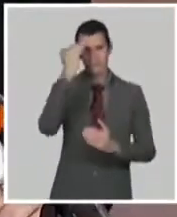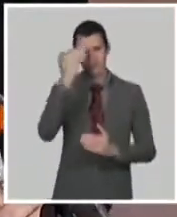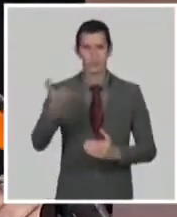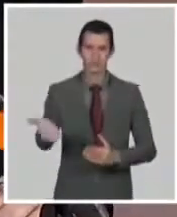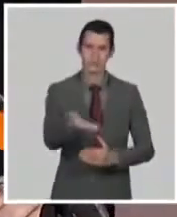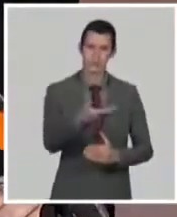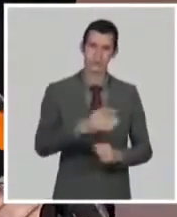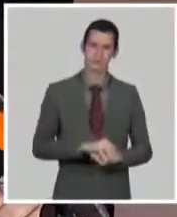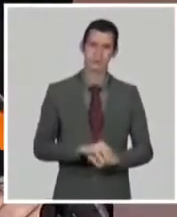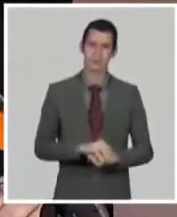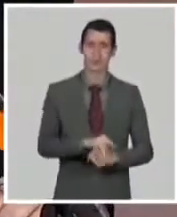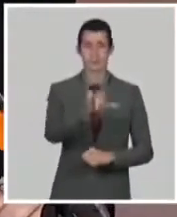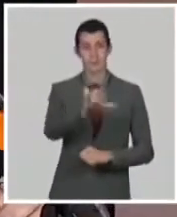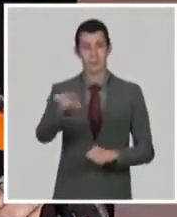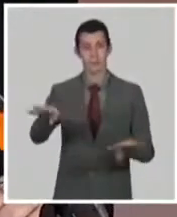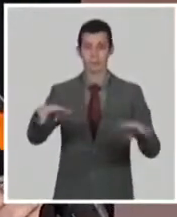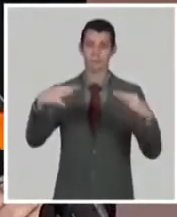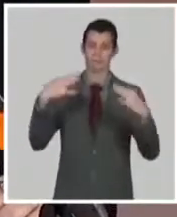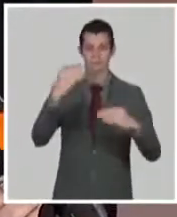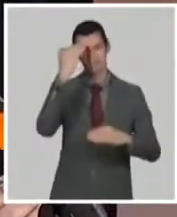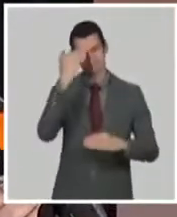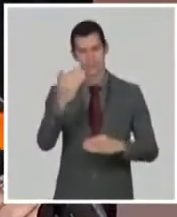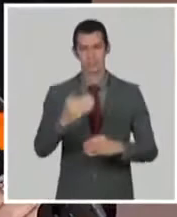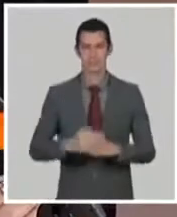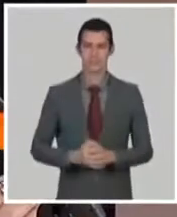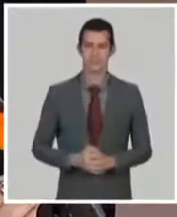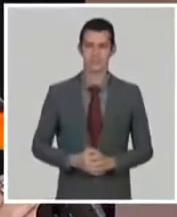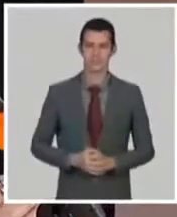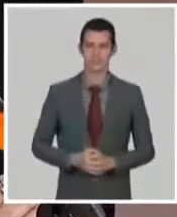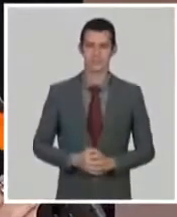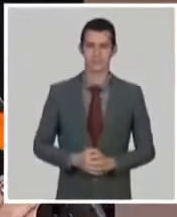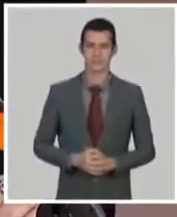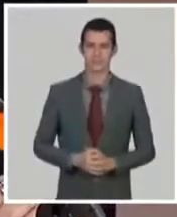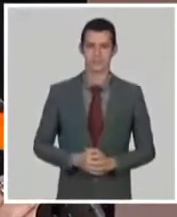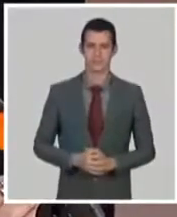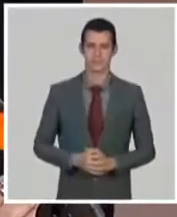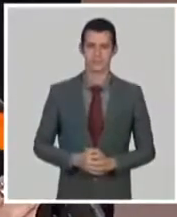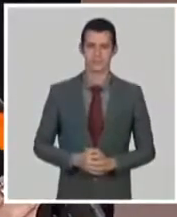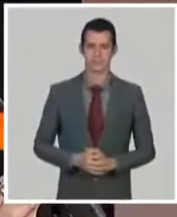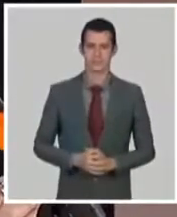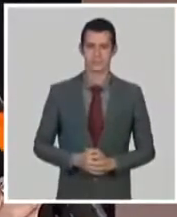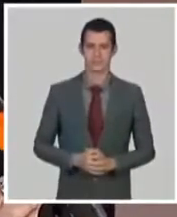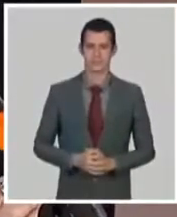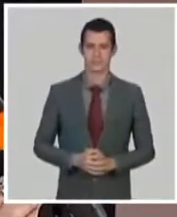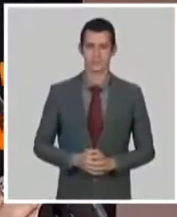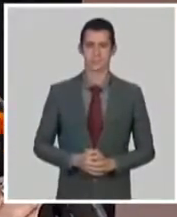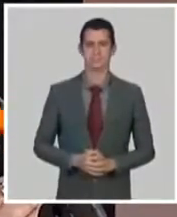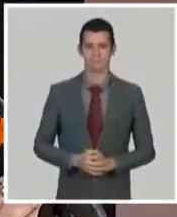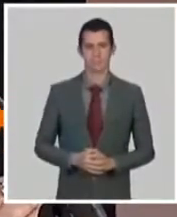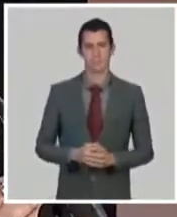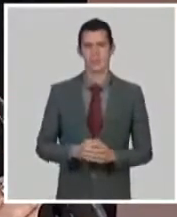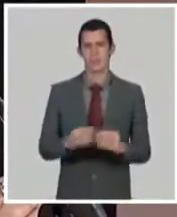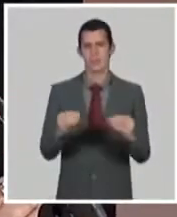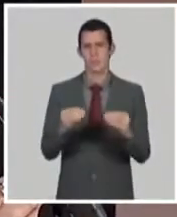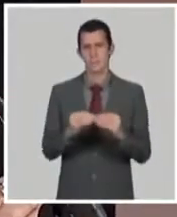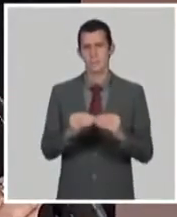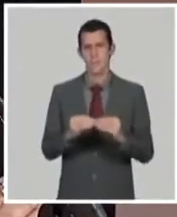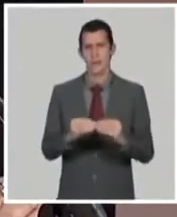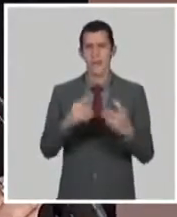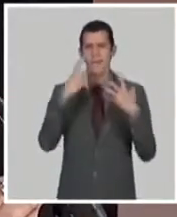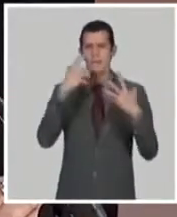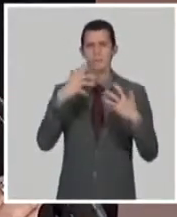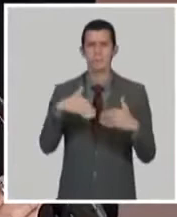nuestro pueblo que nos escucha. Bueno, es bueno actualizar a nuestro pueblo y transmitirle la confianza de las